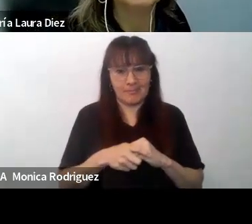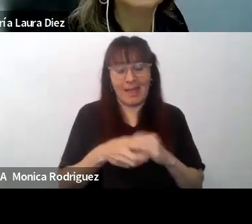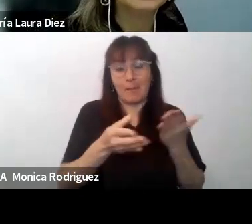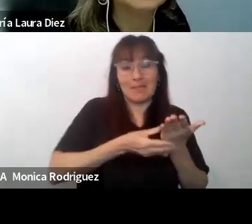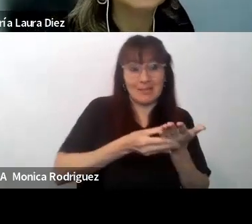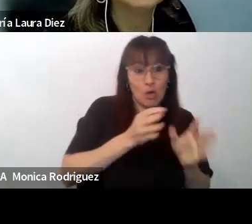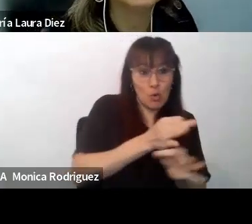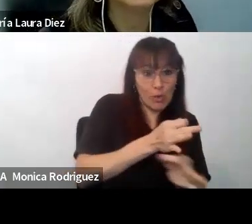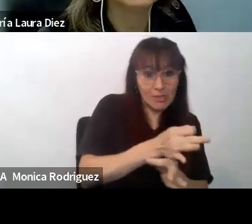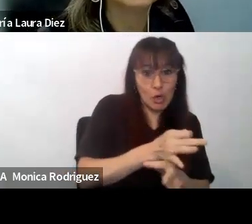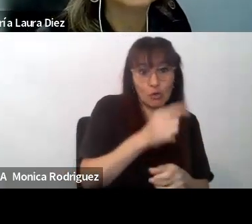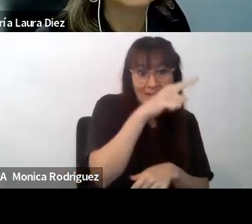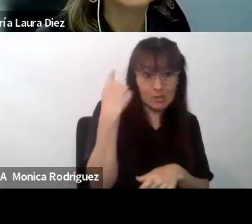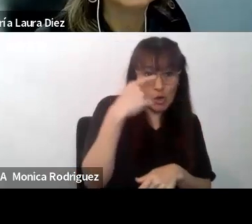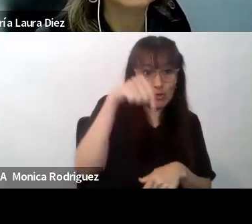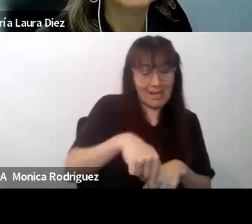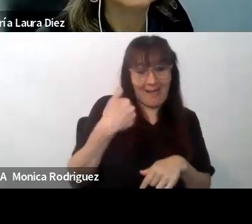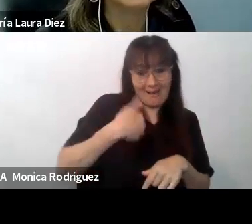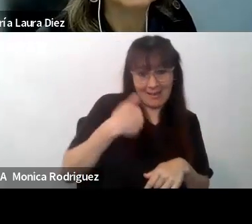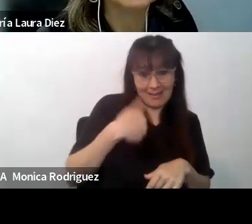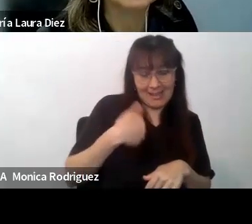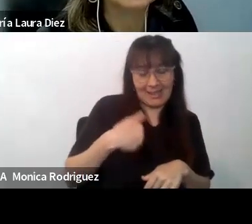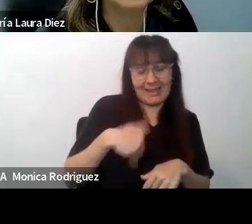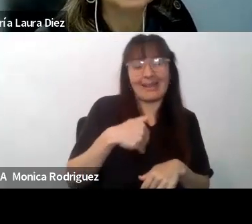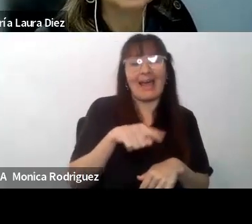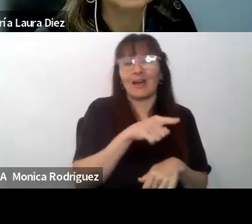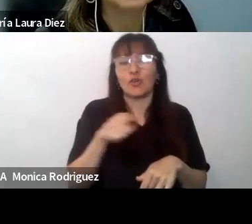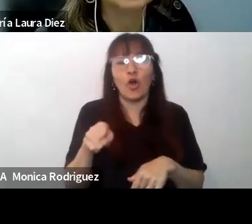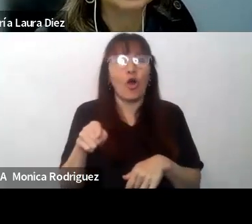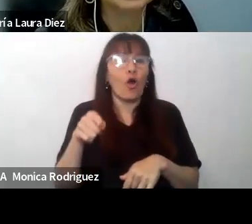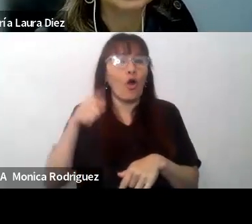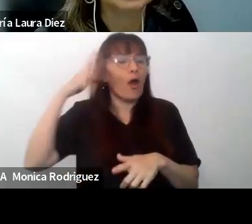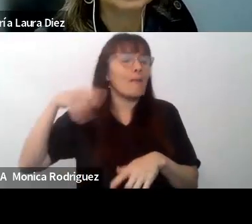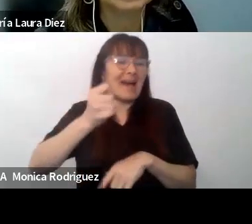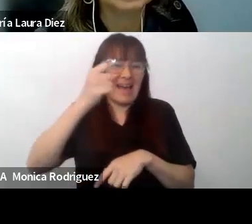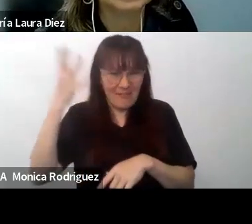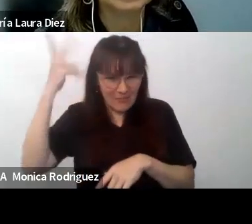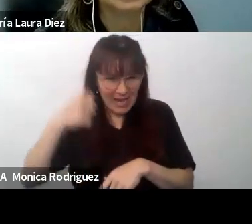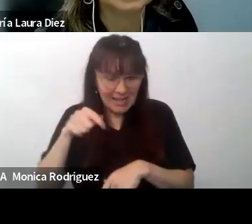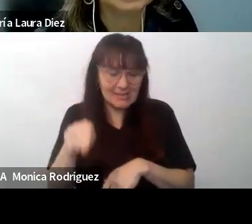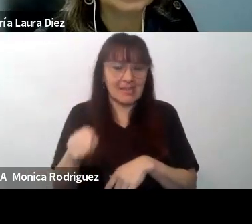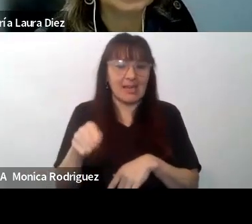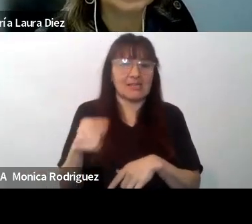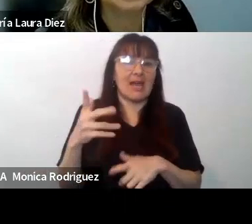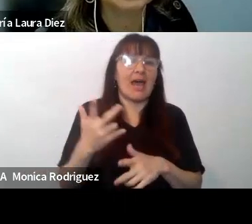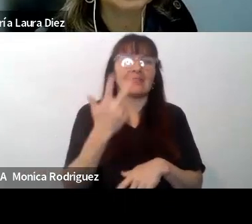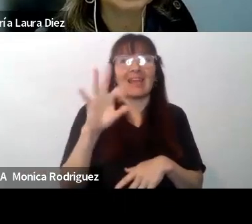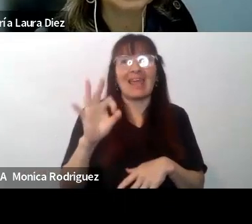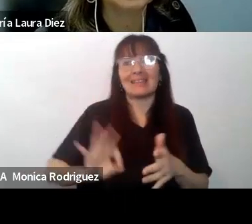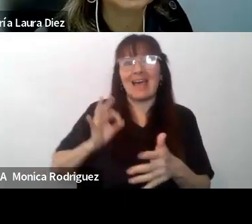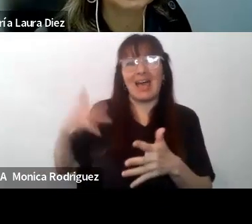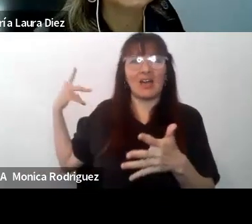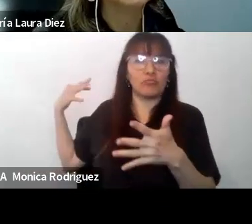de Educación de la Nación de Argentina con la Embajada de Francia que ya lleva 30 años